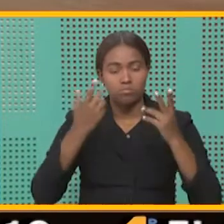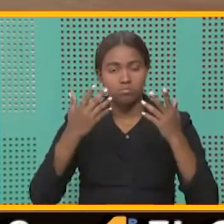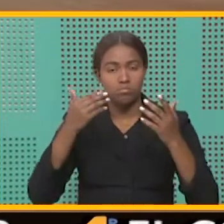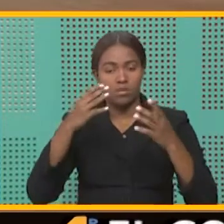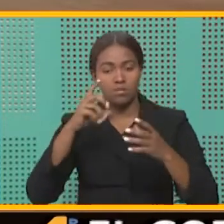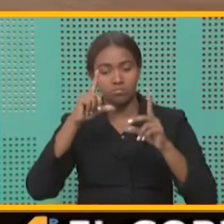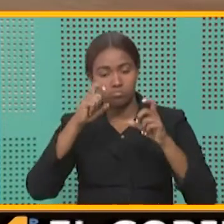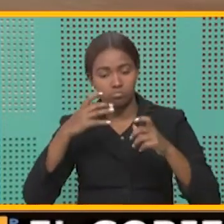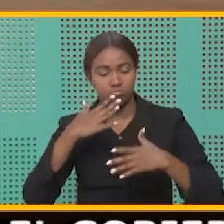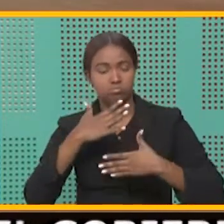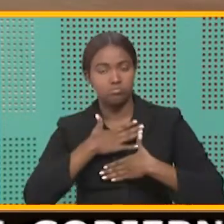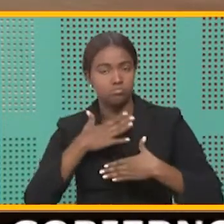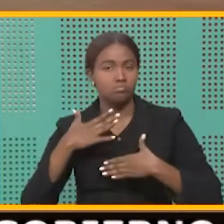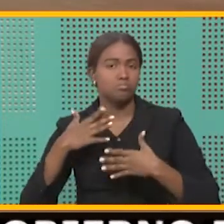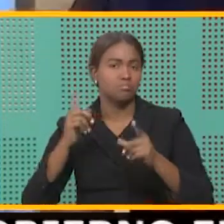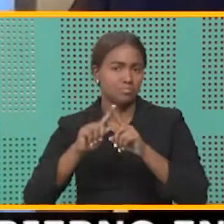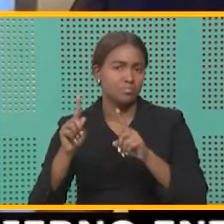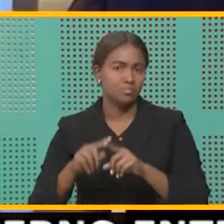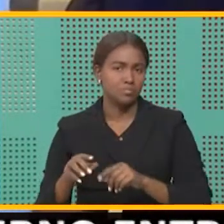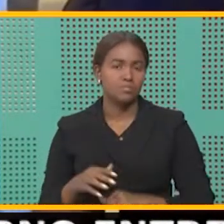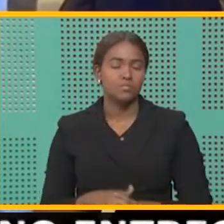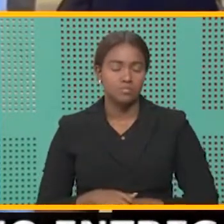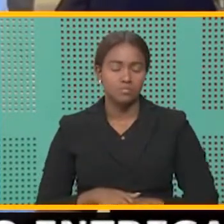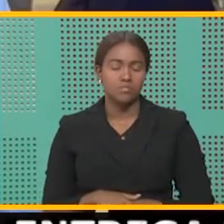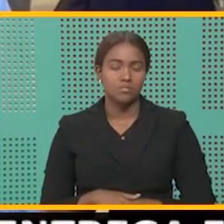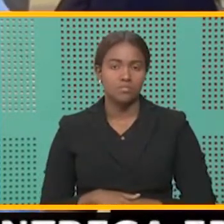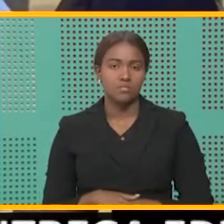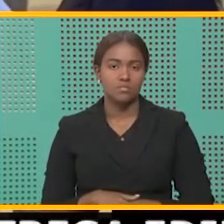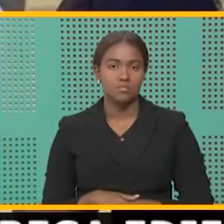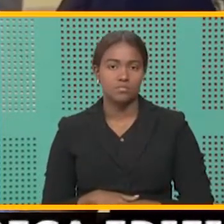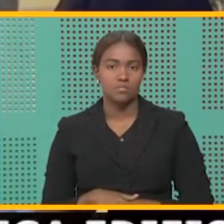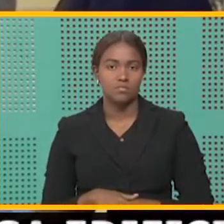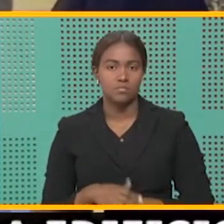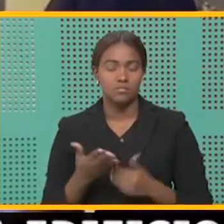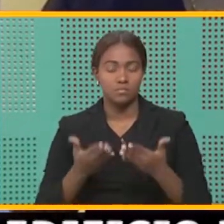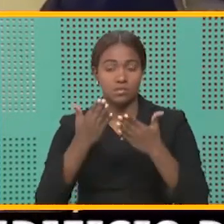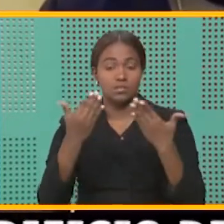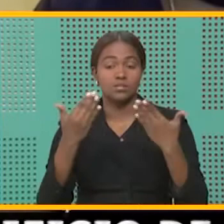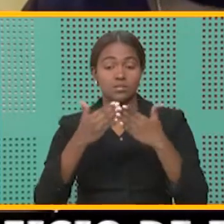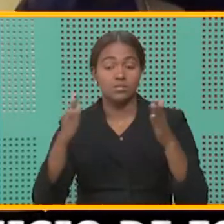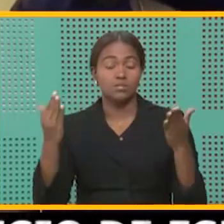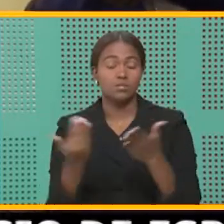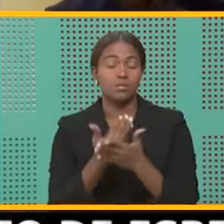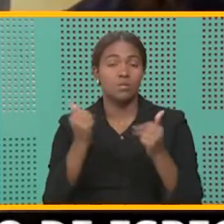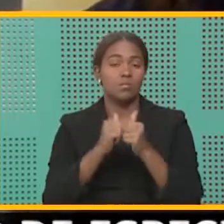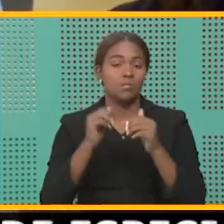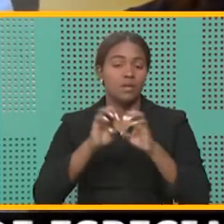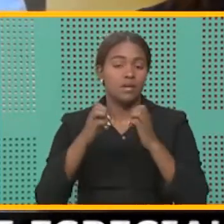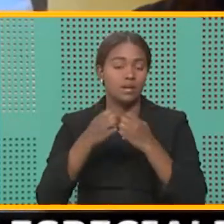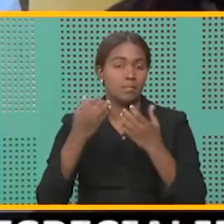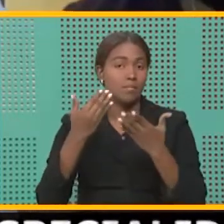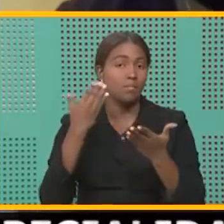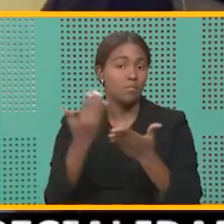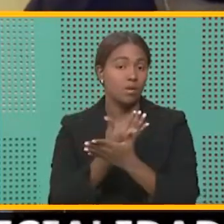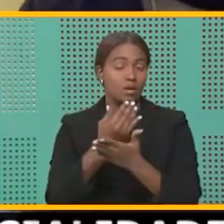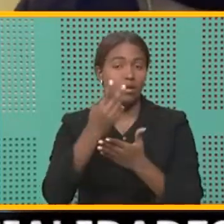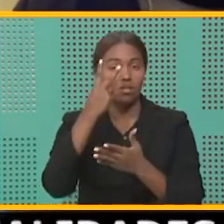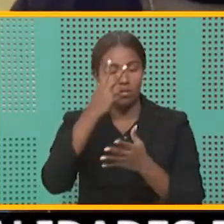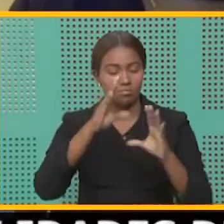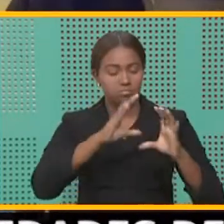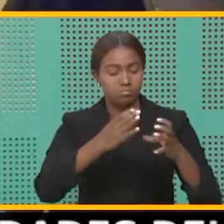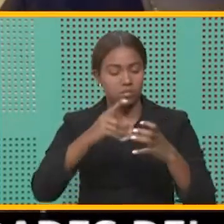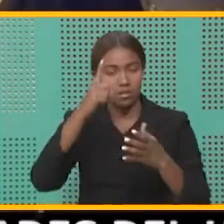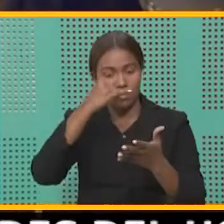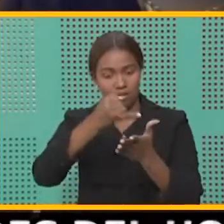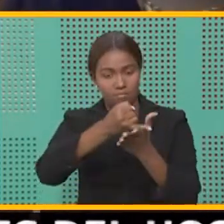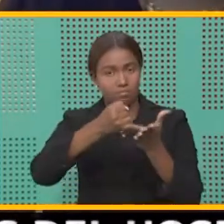diagnósticos y más. Está abierto nuevo, con equipo moderno, con dos salas de cirugía, etc. Entonces